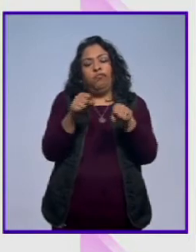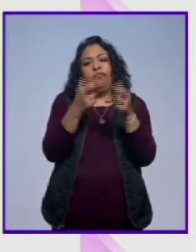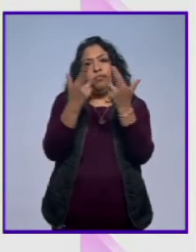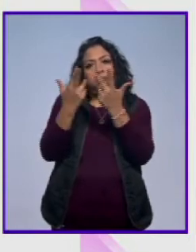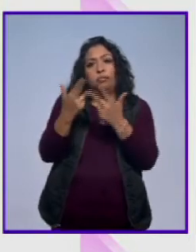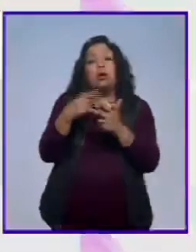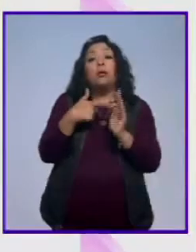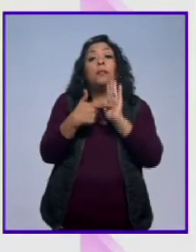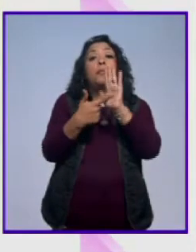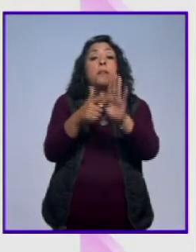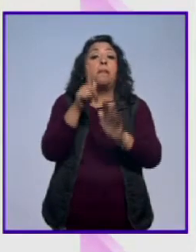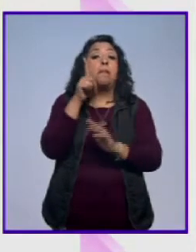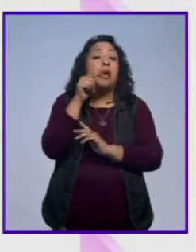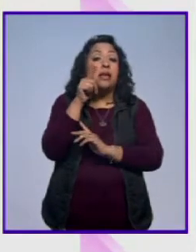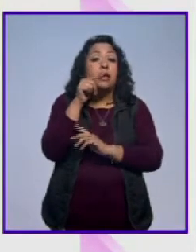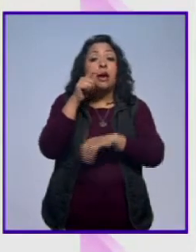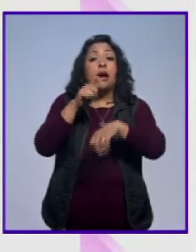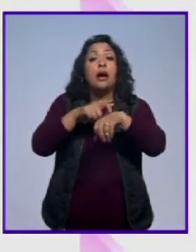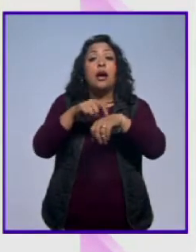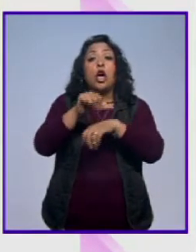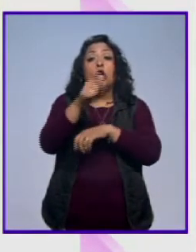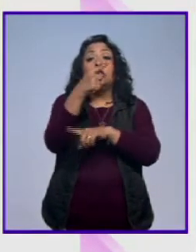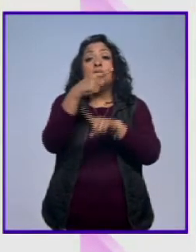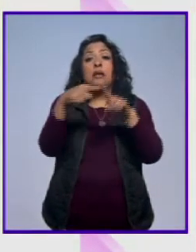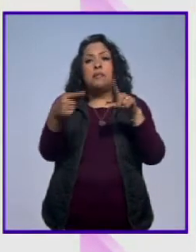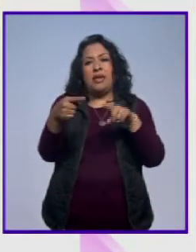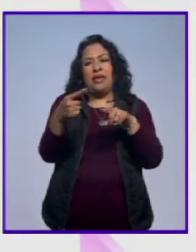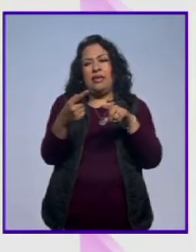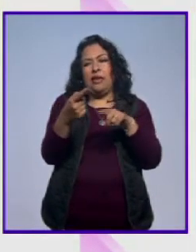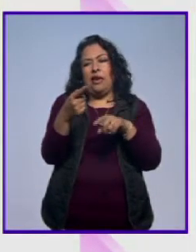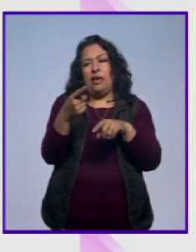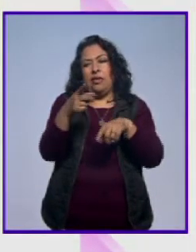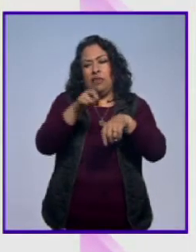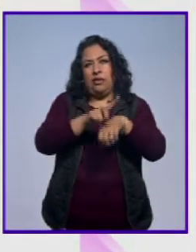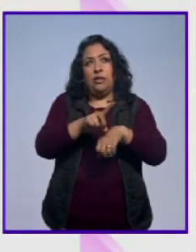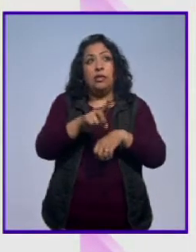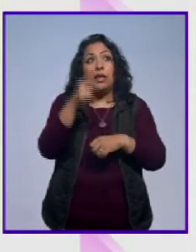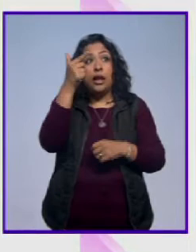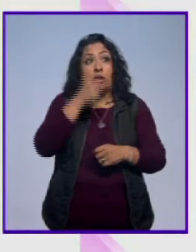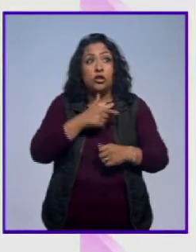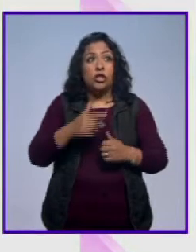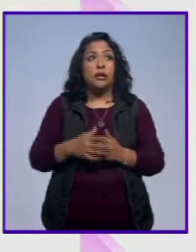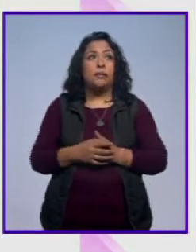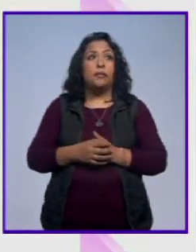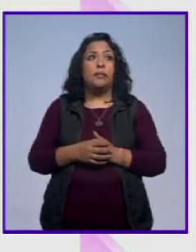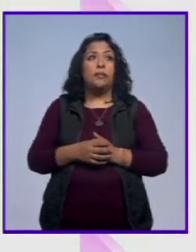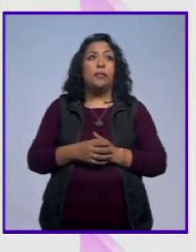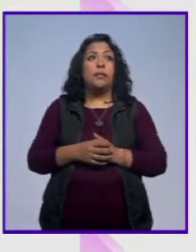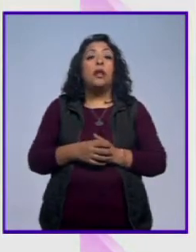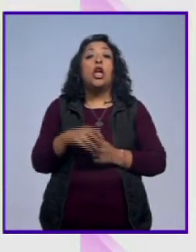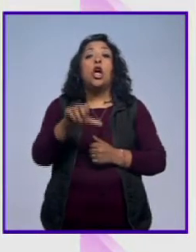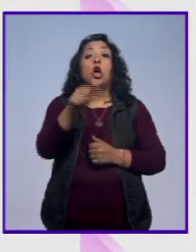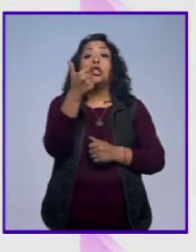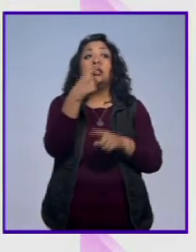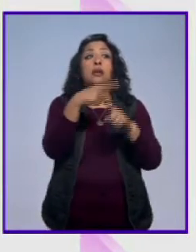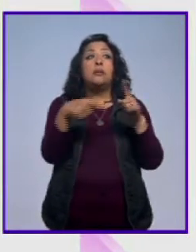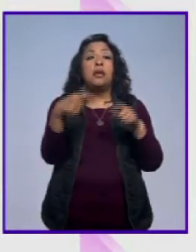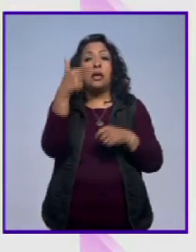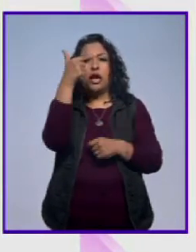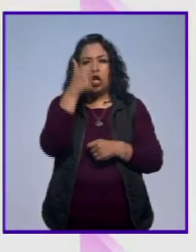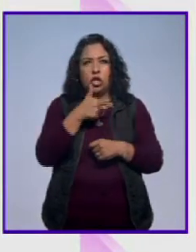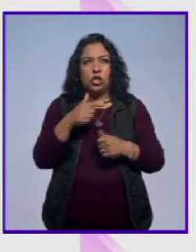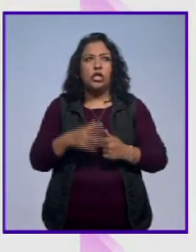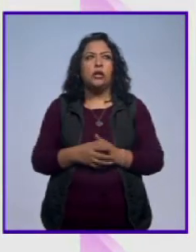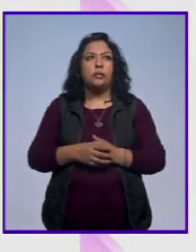bueno, se transmitirá mañana a las once y media del día, Rafael. ¿De la noche? ¿De la noche? Es once y de la noche el programa